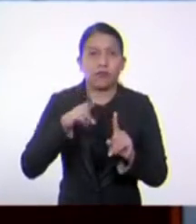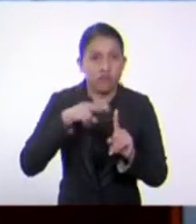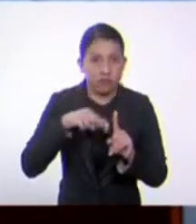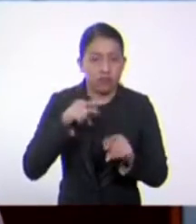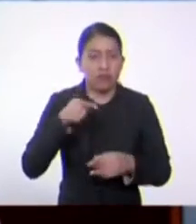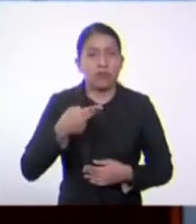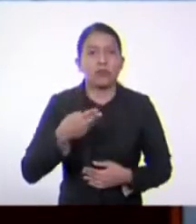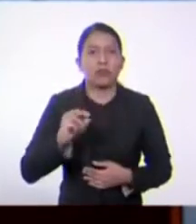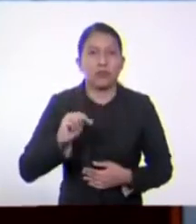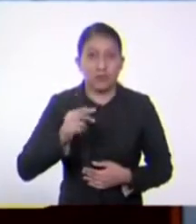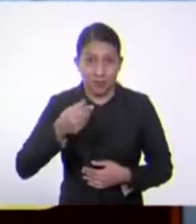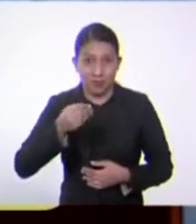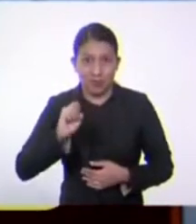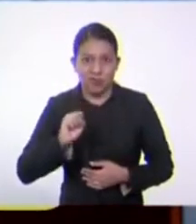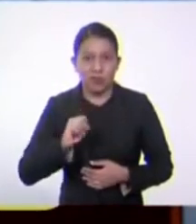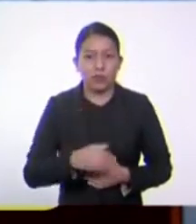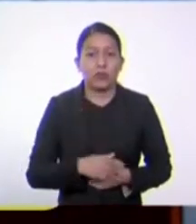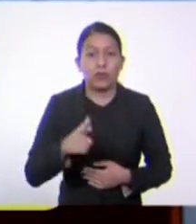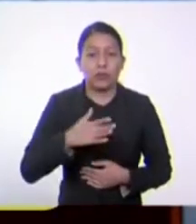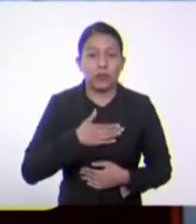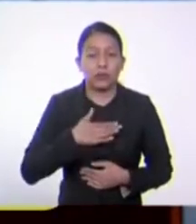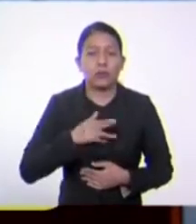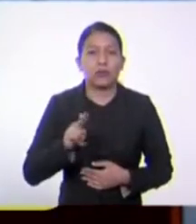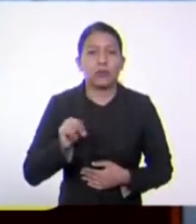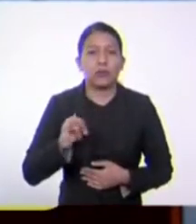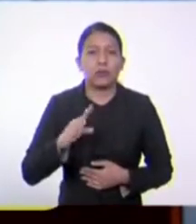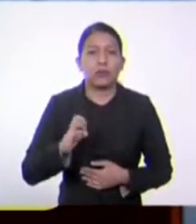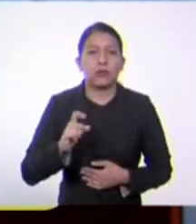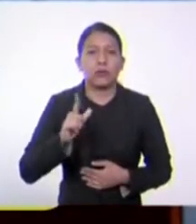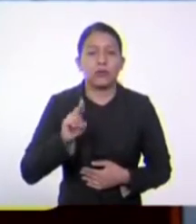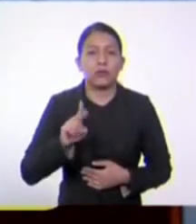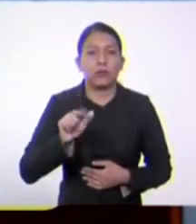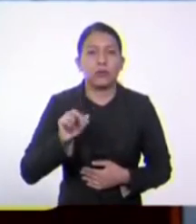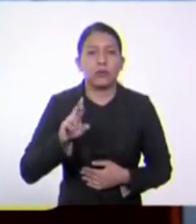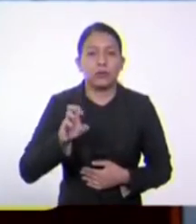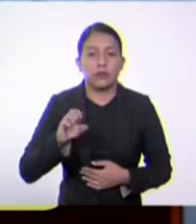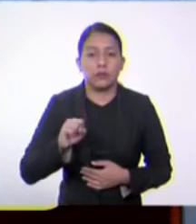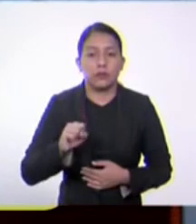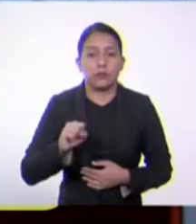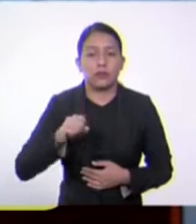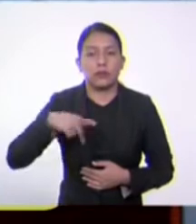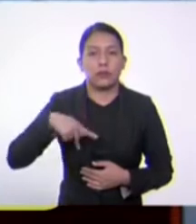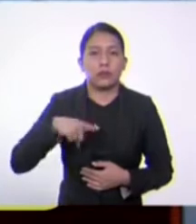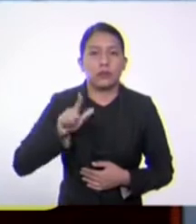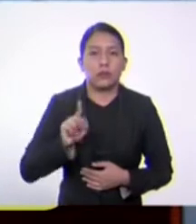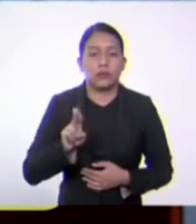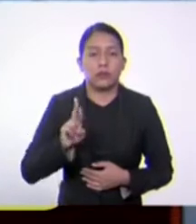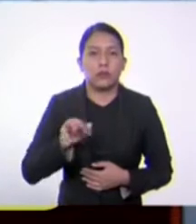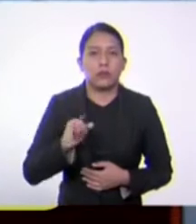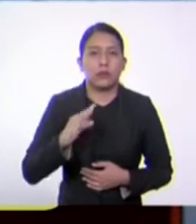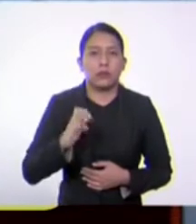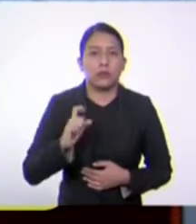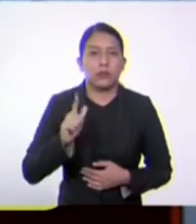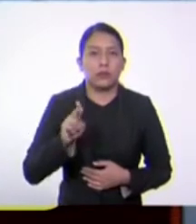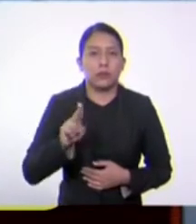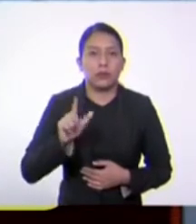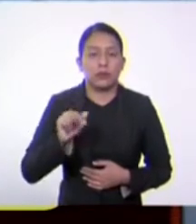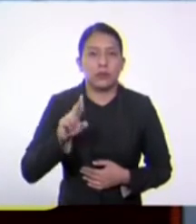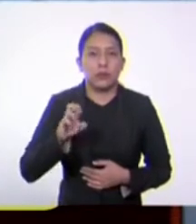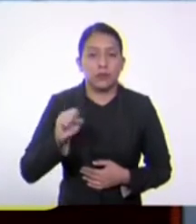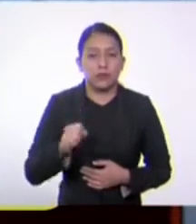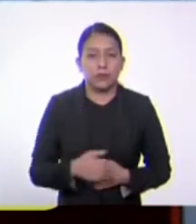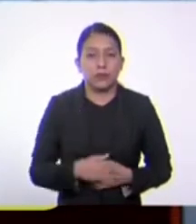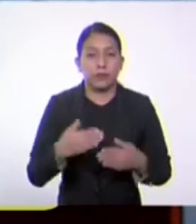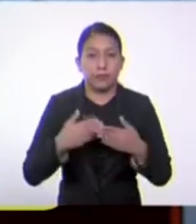los hongos es que son pluricelulares o unicelulares parásitos, como ya mencionamos. También tienen un tipo de reproducción